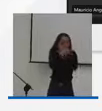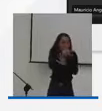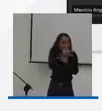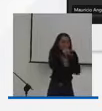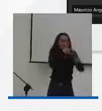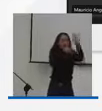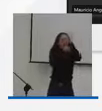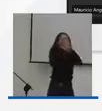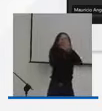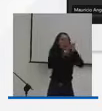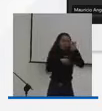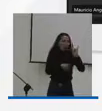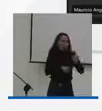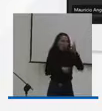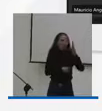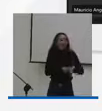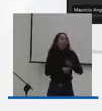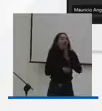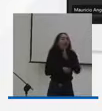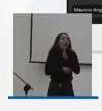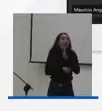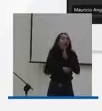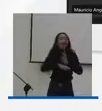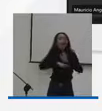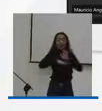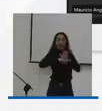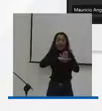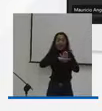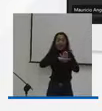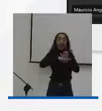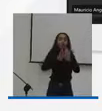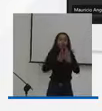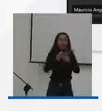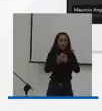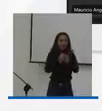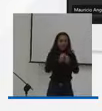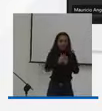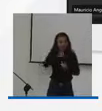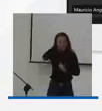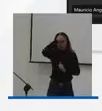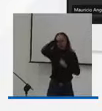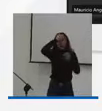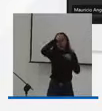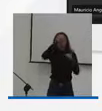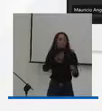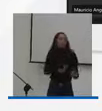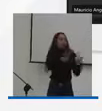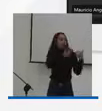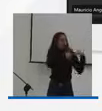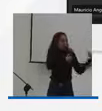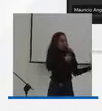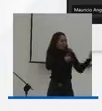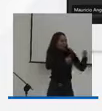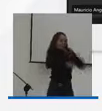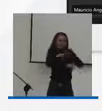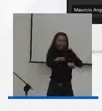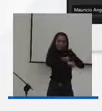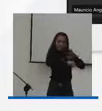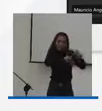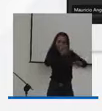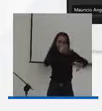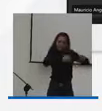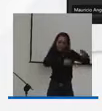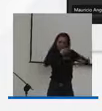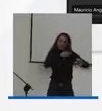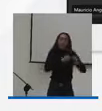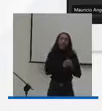o es otorgado por el ente departamental correspondiente a su vez ese ente departamental también